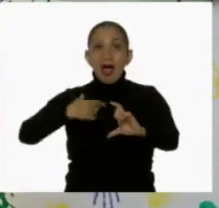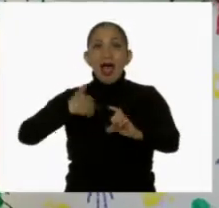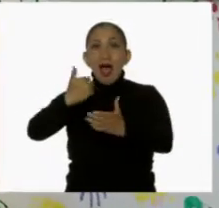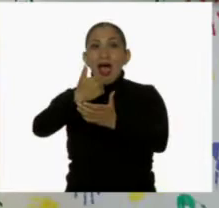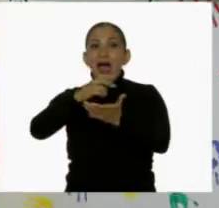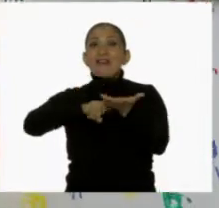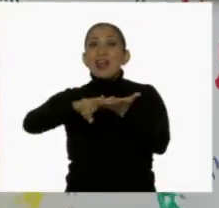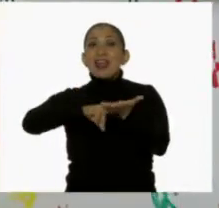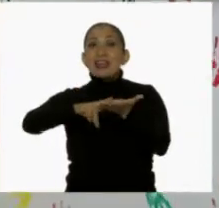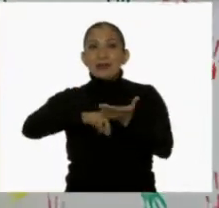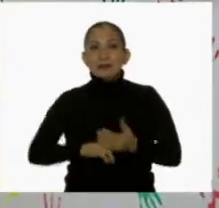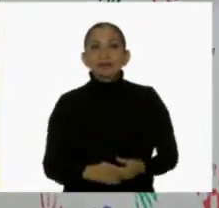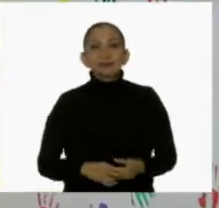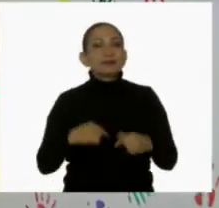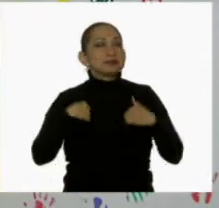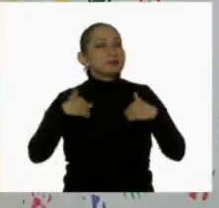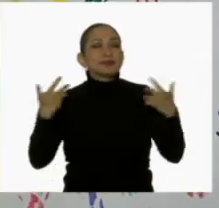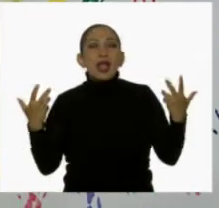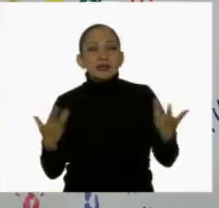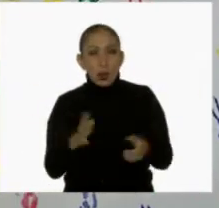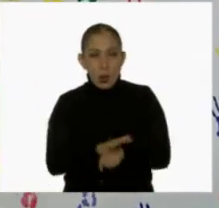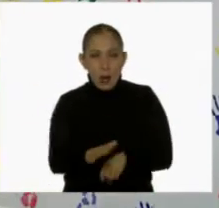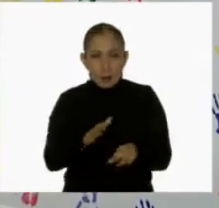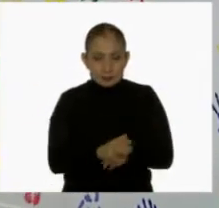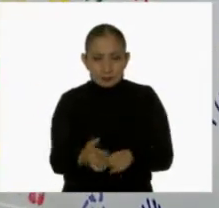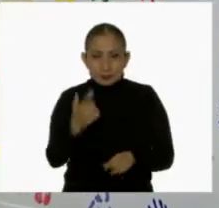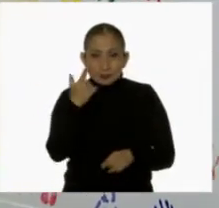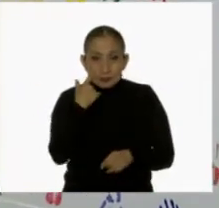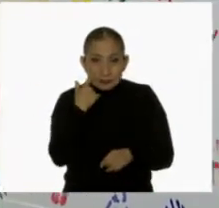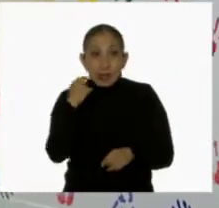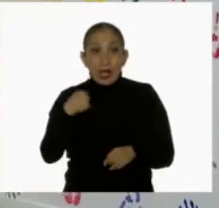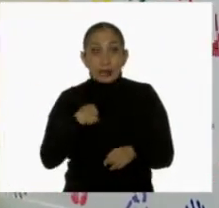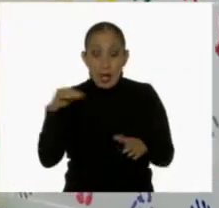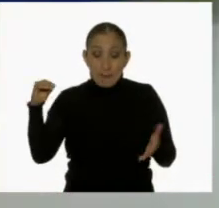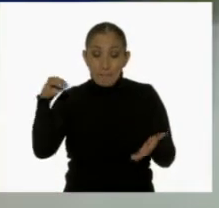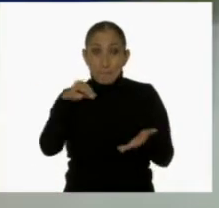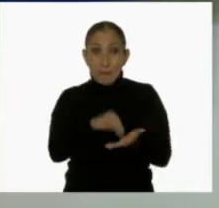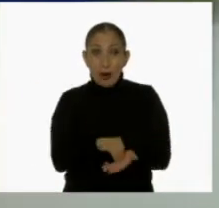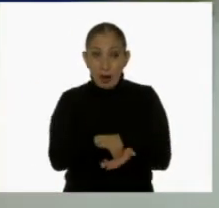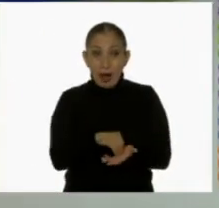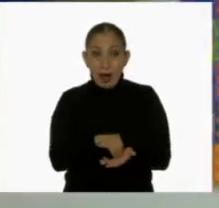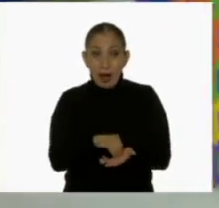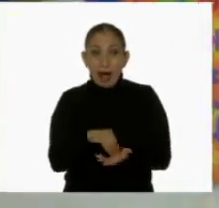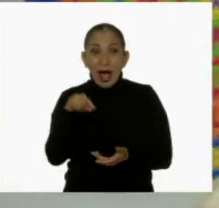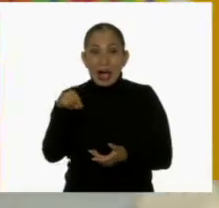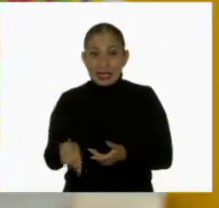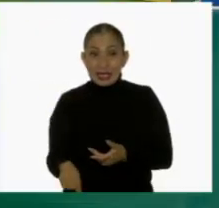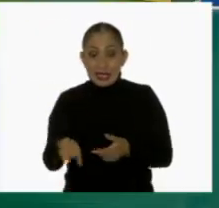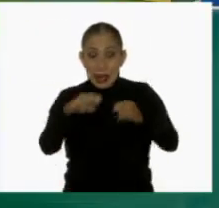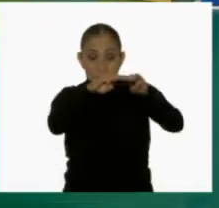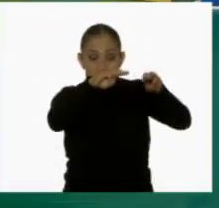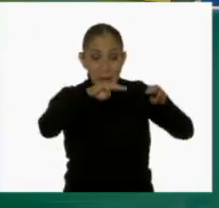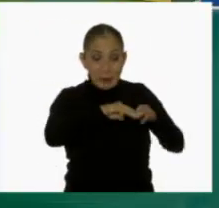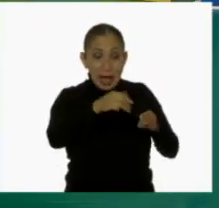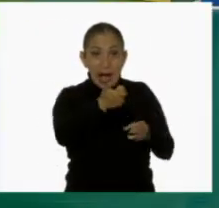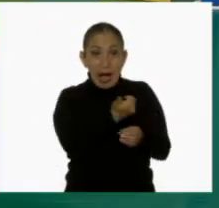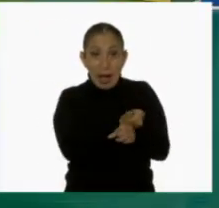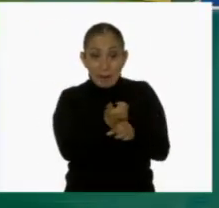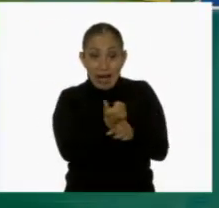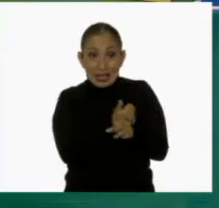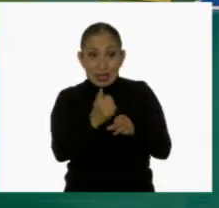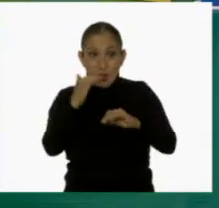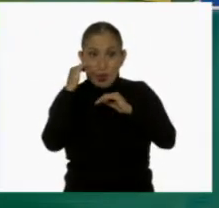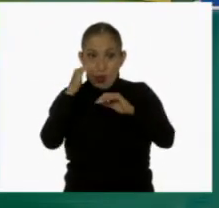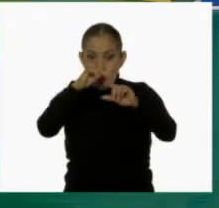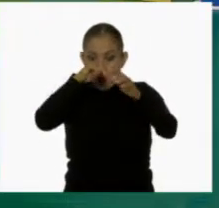color verde. Lo que vamos a hacer es lo siguiente, Oscar. Nos vamos a colocar aquí donde está el mueble amarillo, que es el límite de nuestro